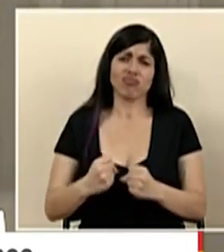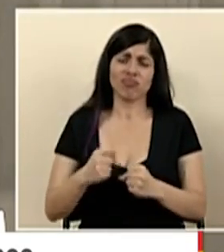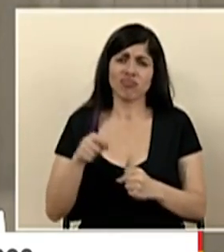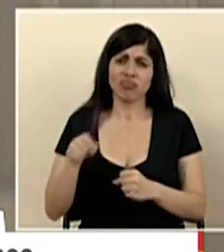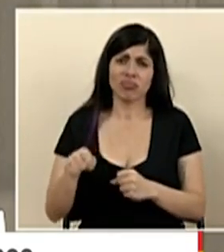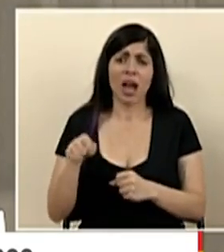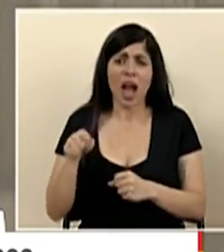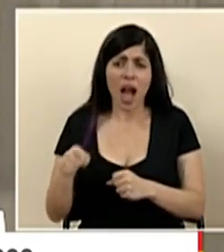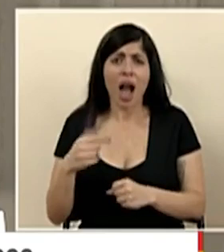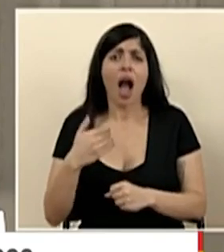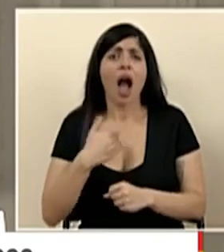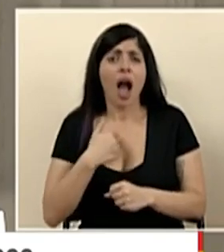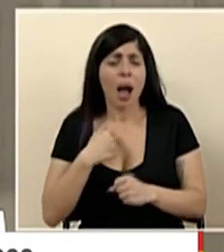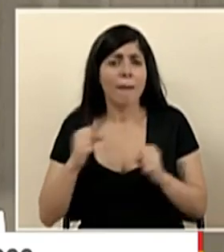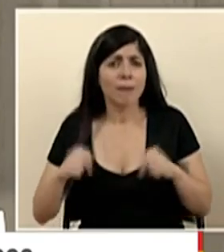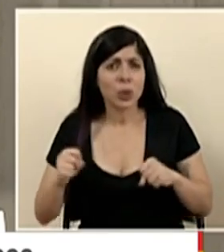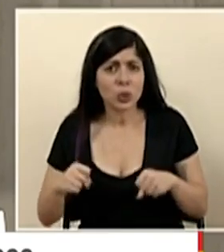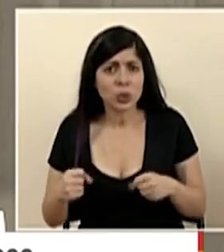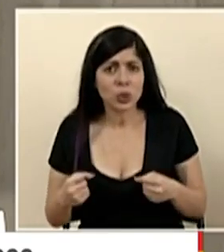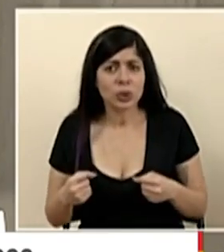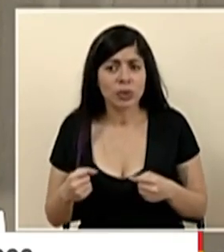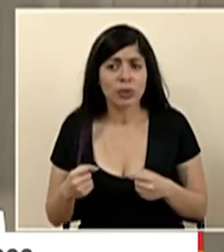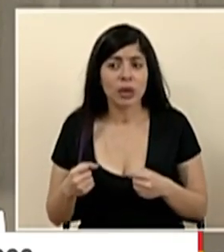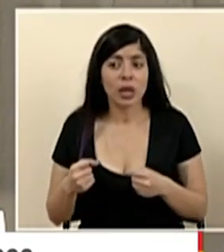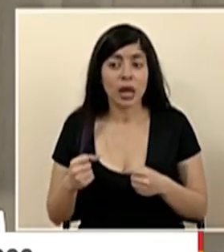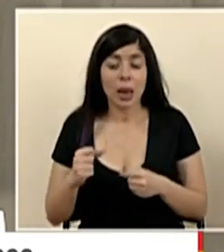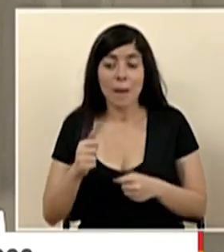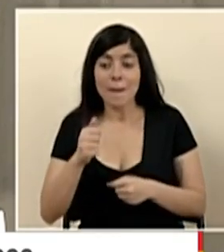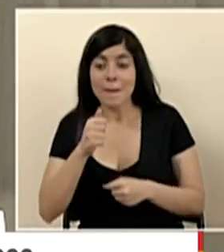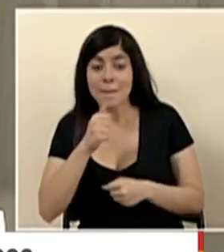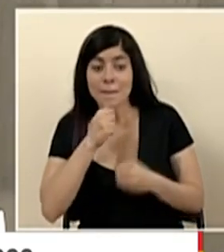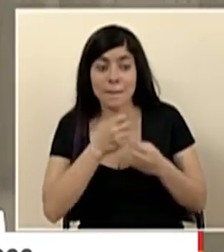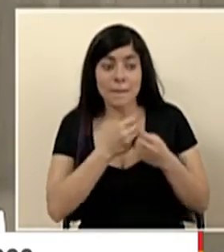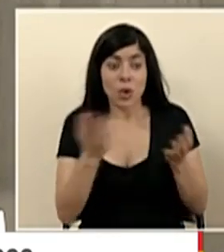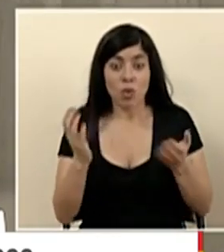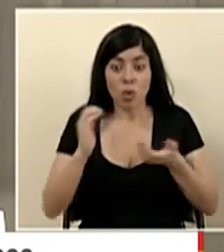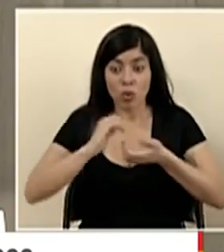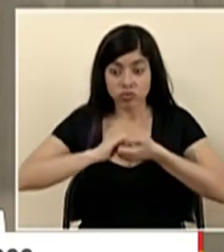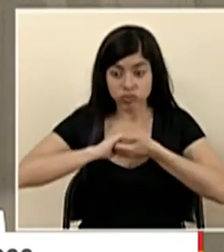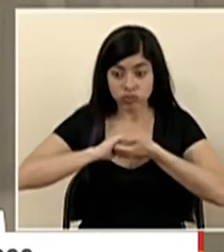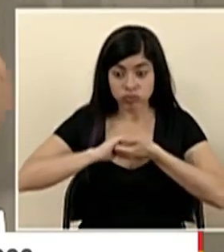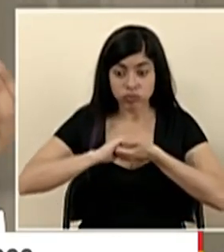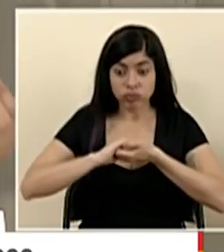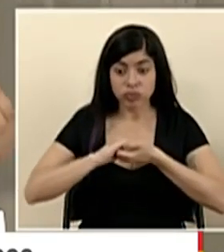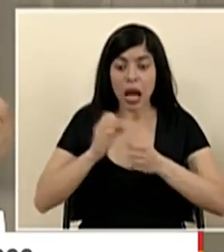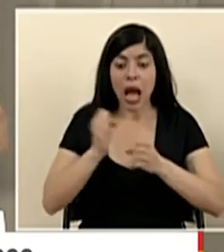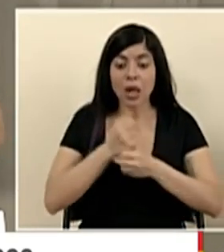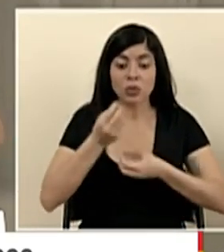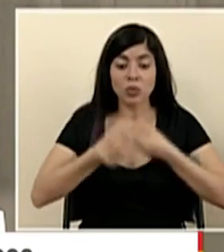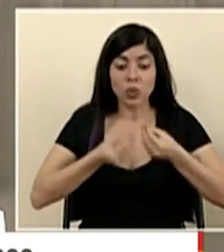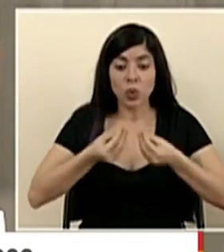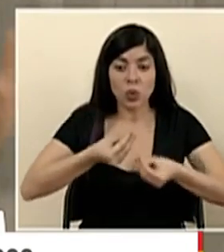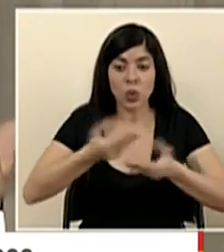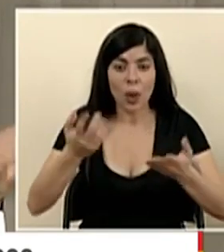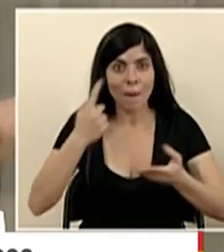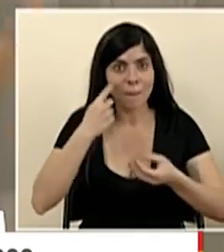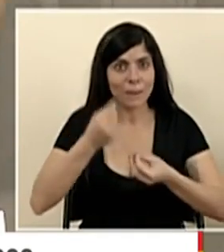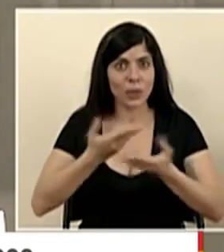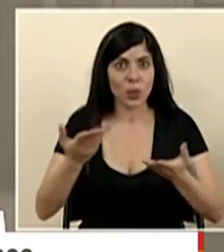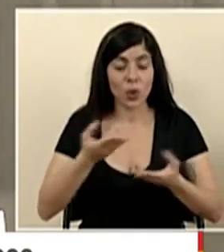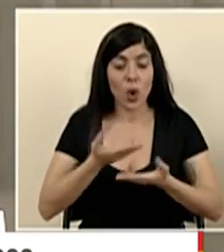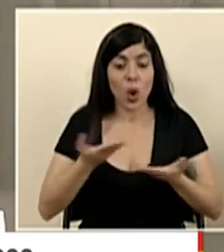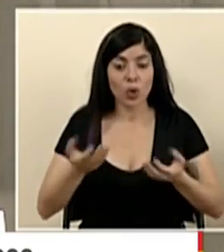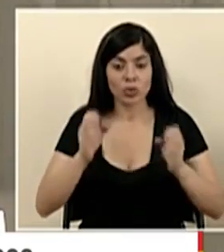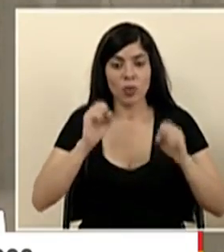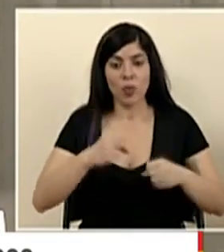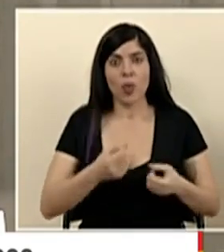ahí hay posibilidades de generar alianzas público-privadas que generen bienes públicos es decir utilidades que